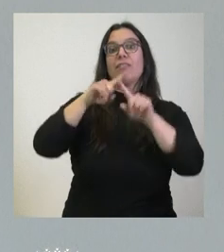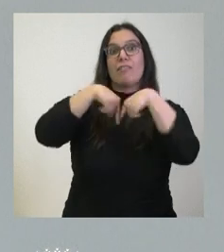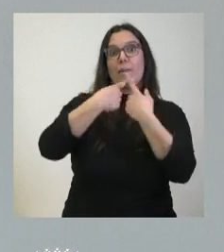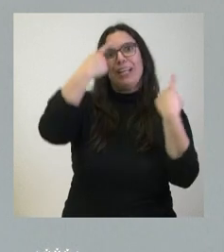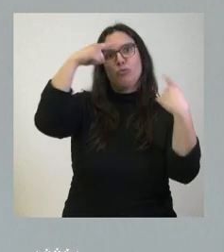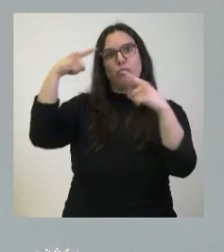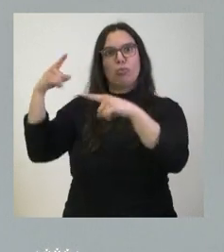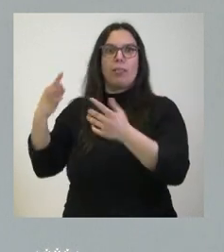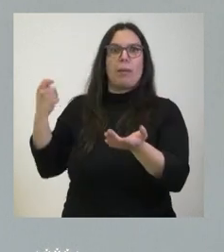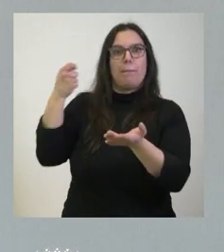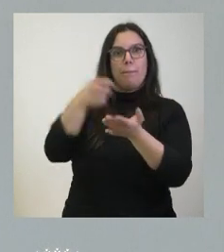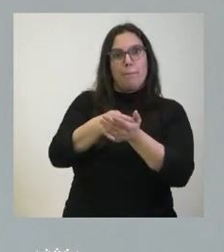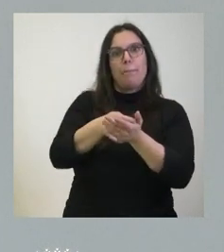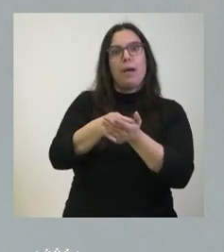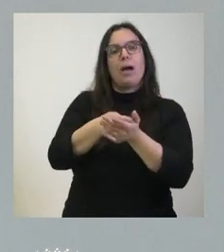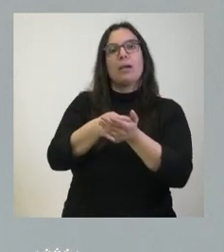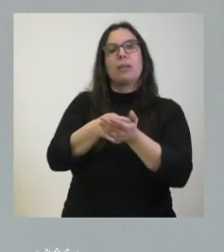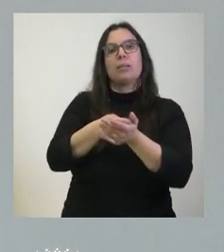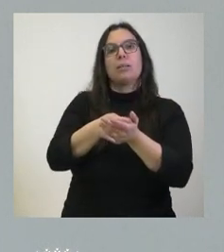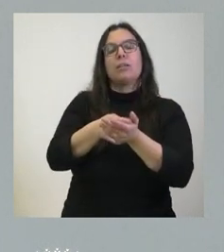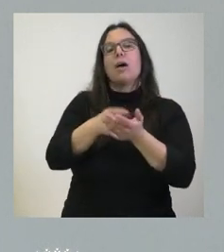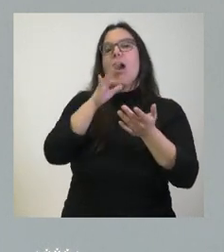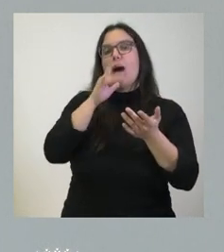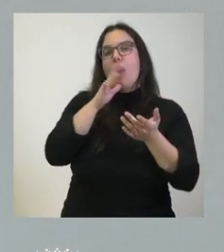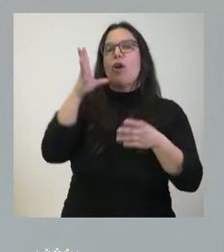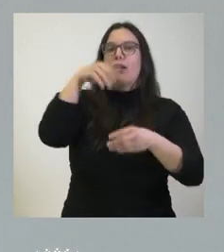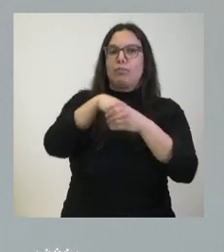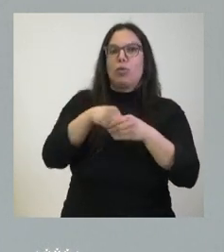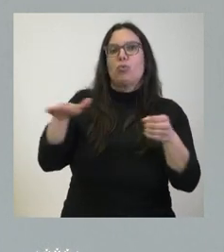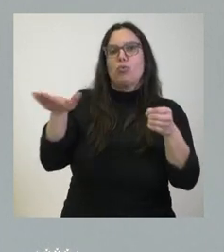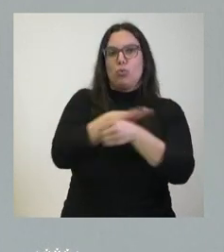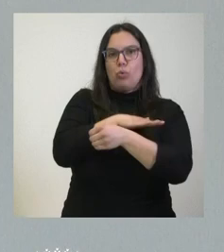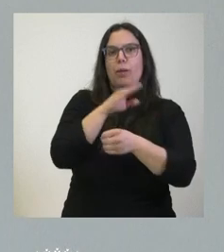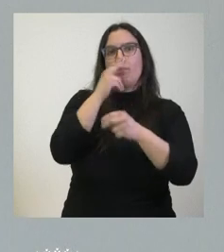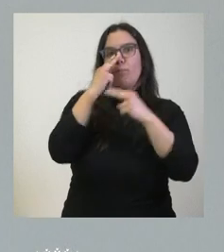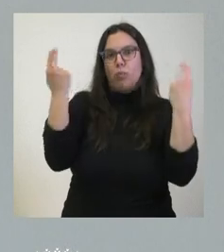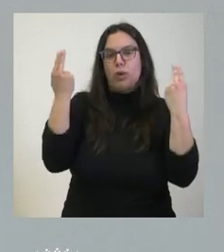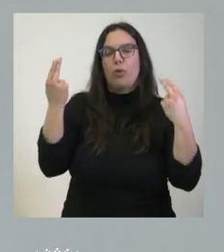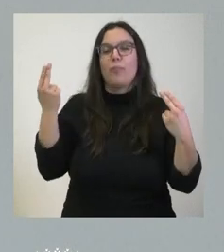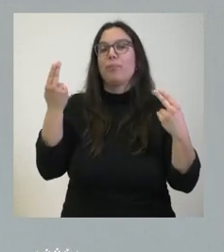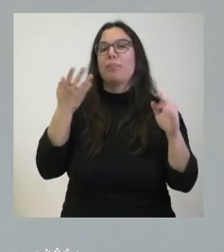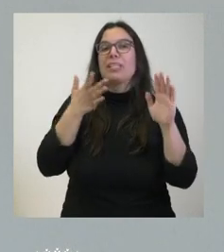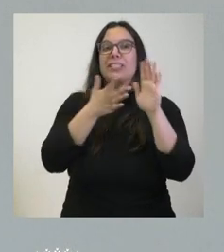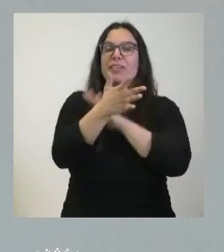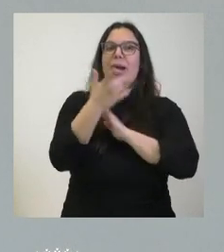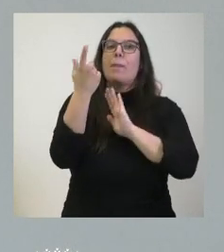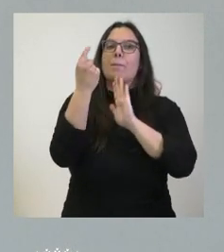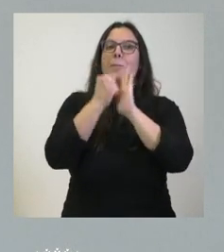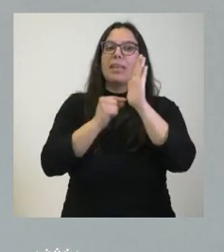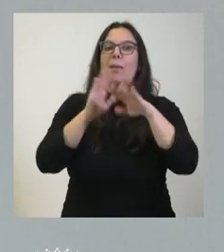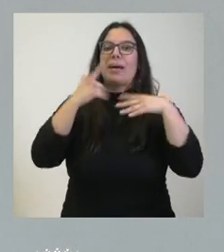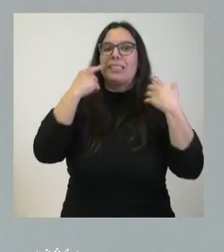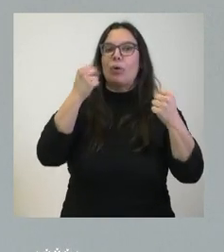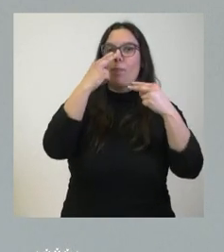realizaban con cargo a sus propios fondos y que ahora pues tiene esta financiación pública. Se trata no solamente de una medida en el ámbito de la salud